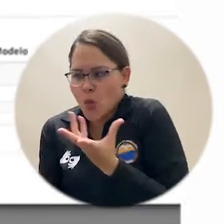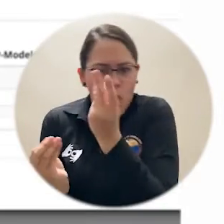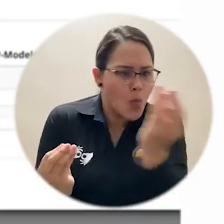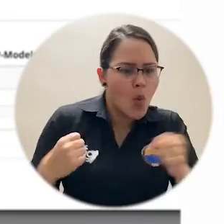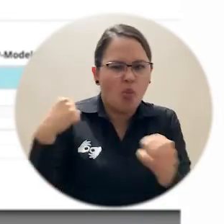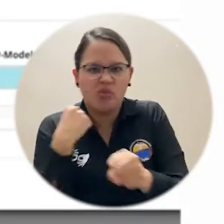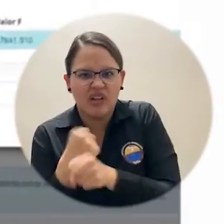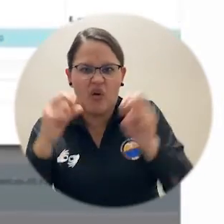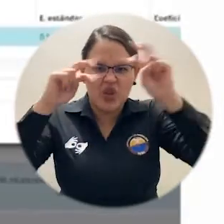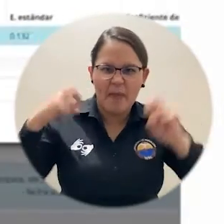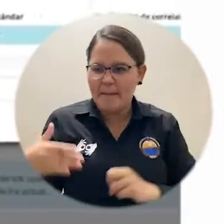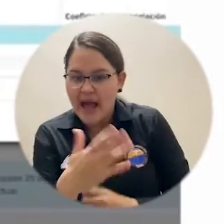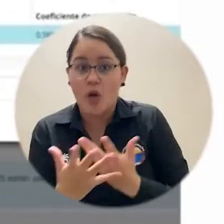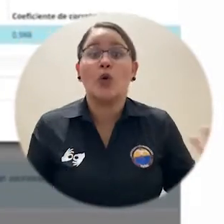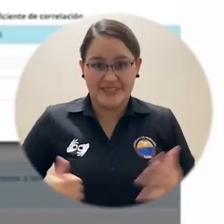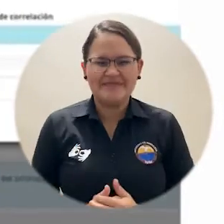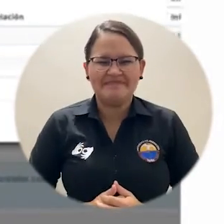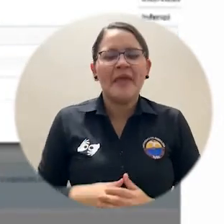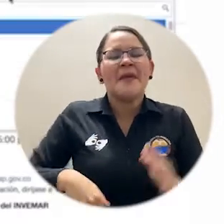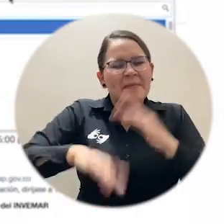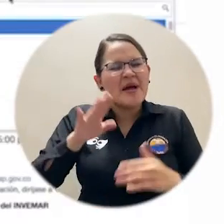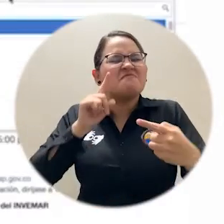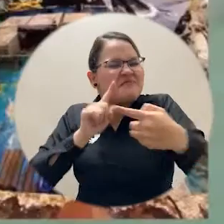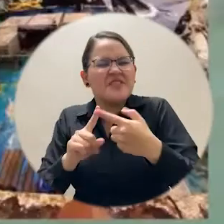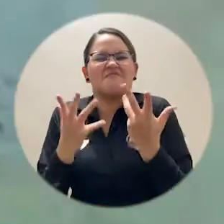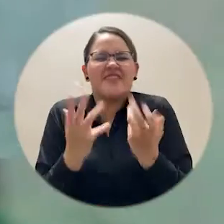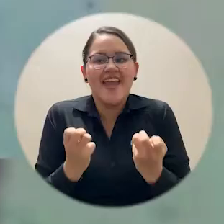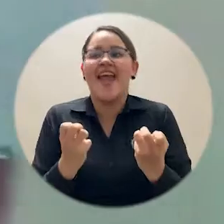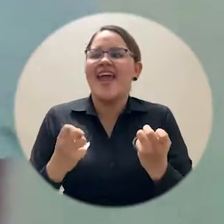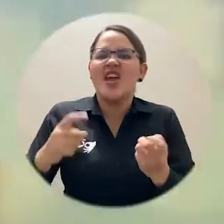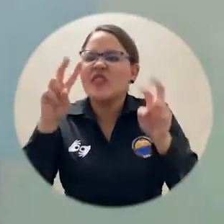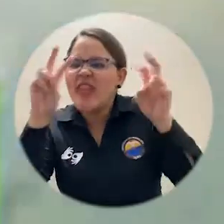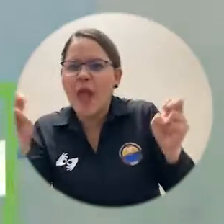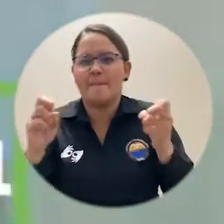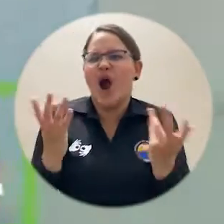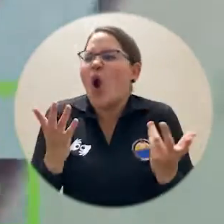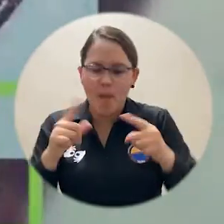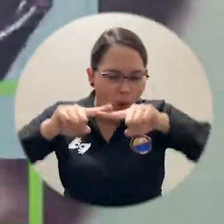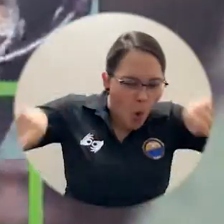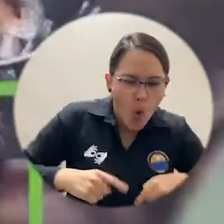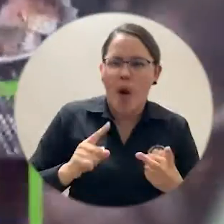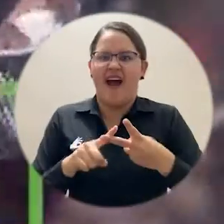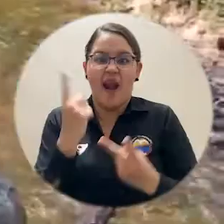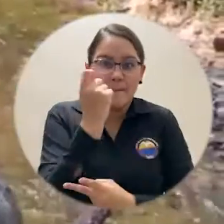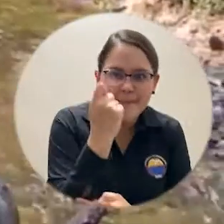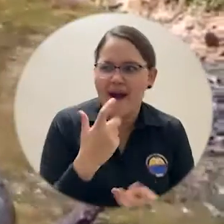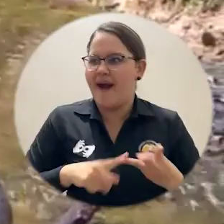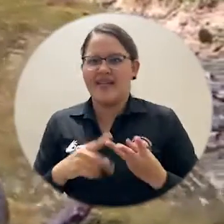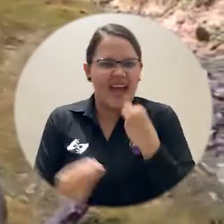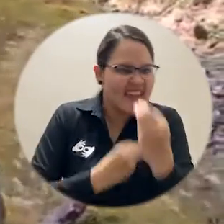objetivo de aunar esfuerzos tecnológicos, científicos, técnicos, logísticos, administrativos y financieros para continuar con los procesos de